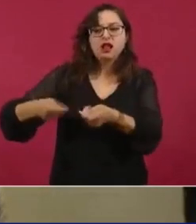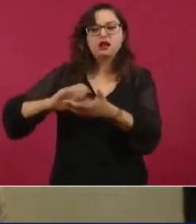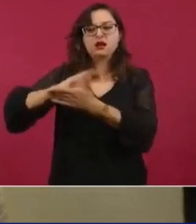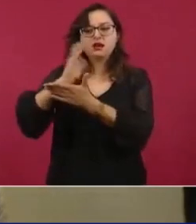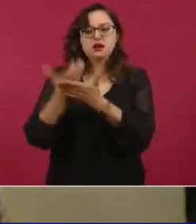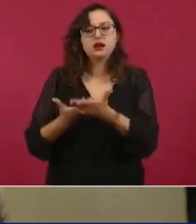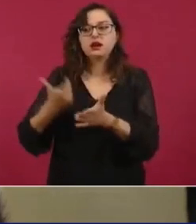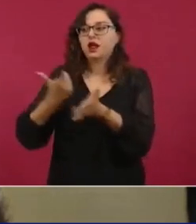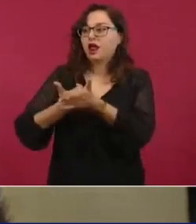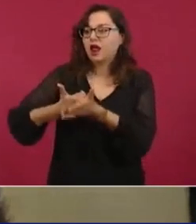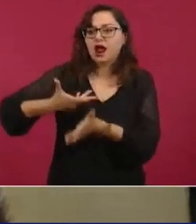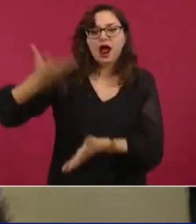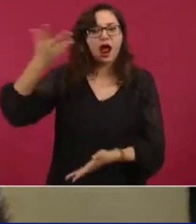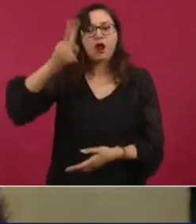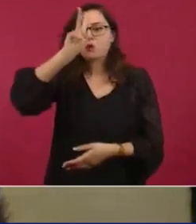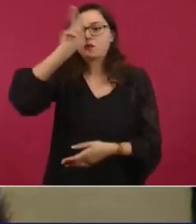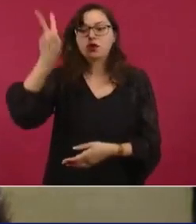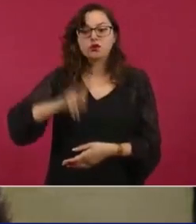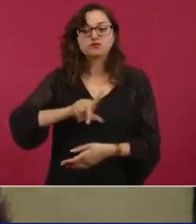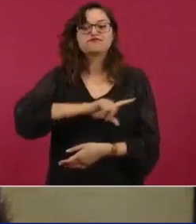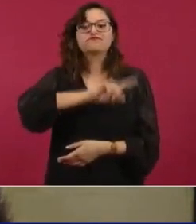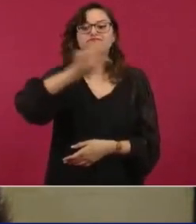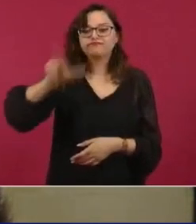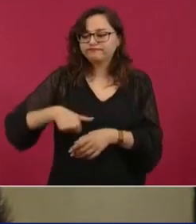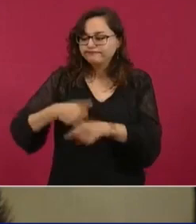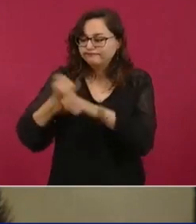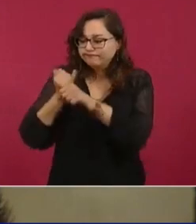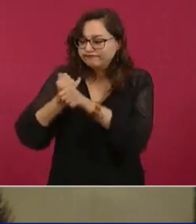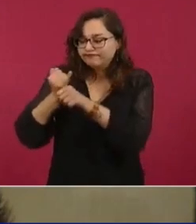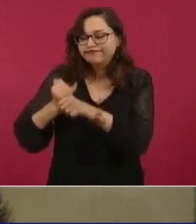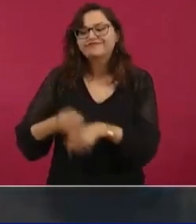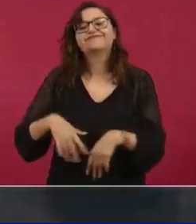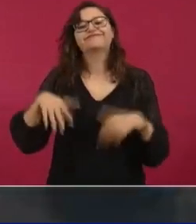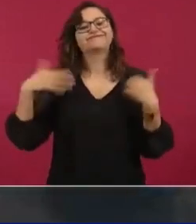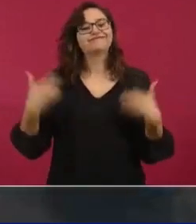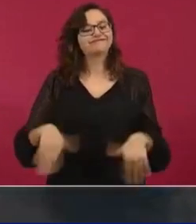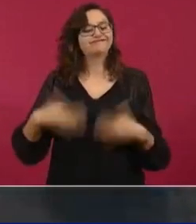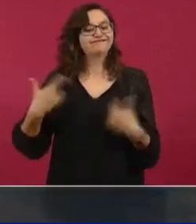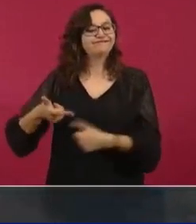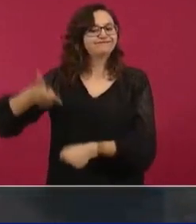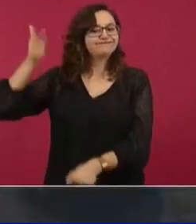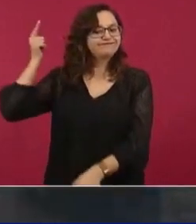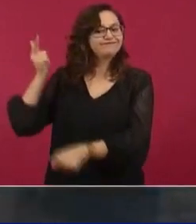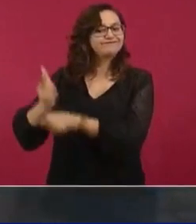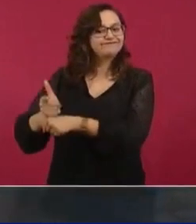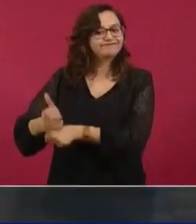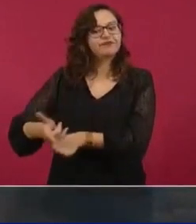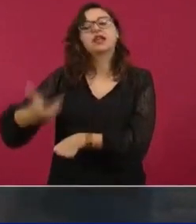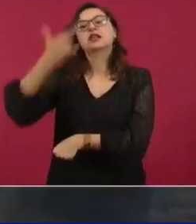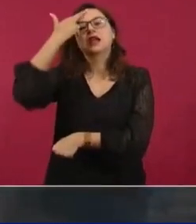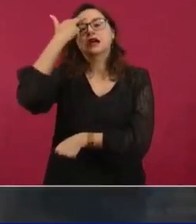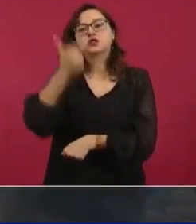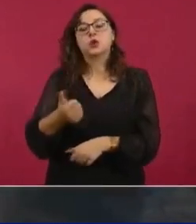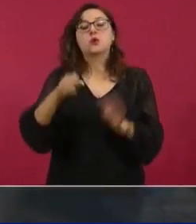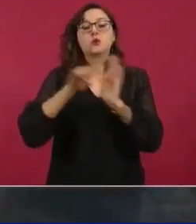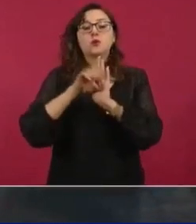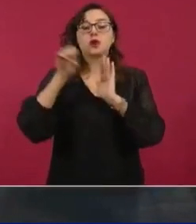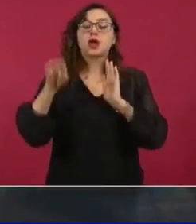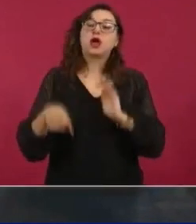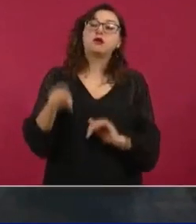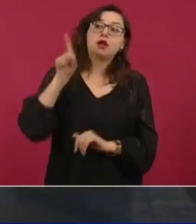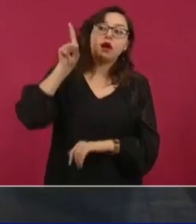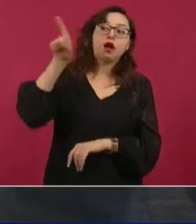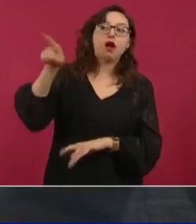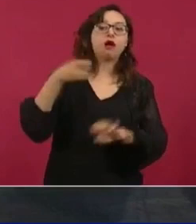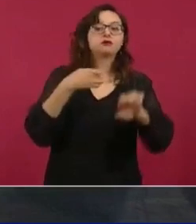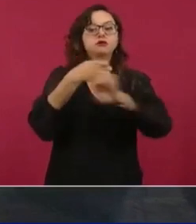razón. Incluso en un video mañanero usted citó el caso del Hospital de Zumpango en el Estado de México, como